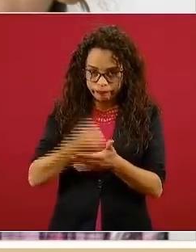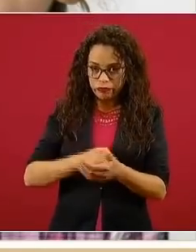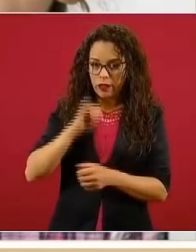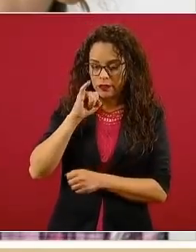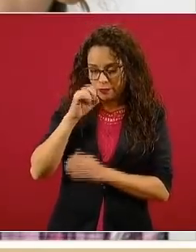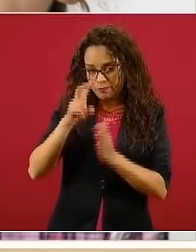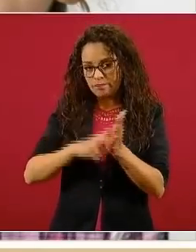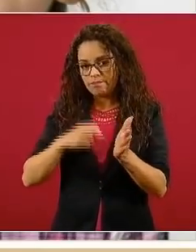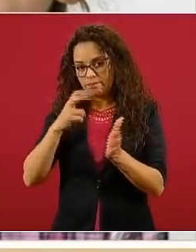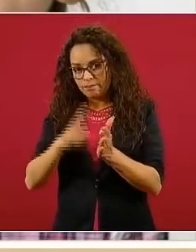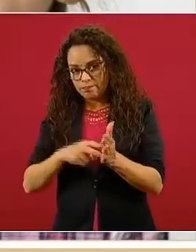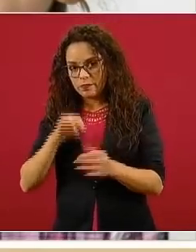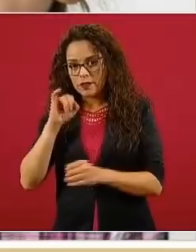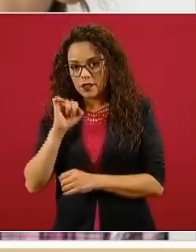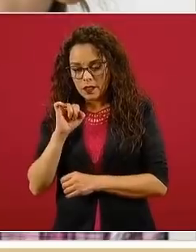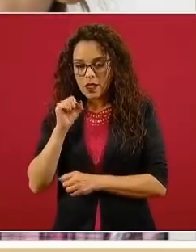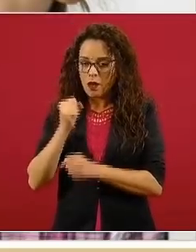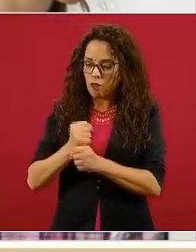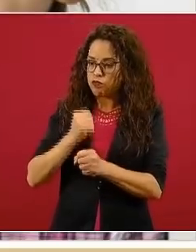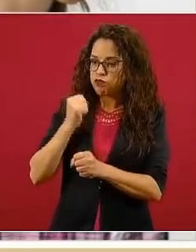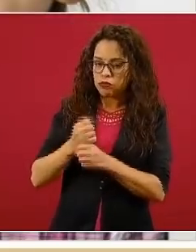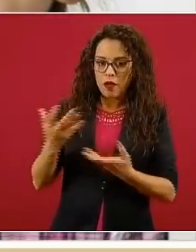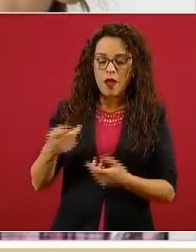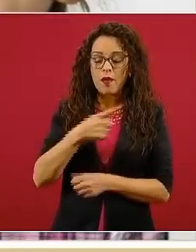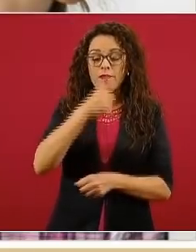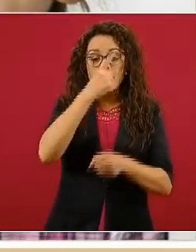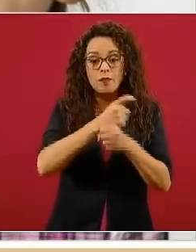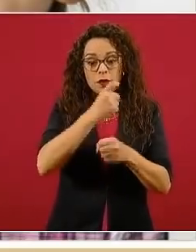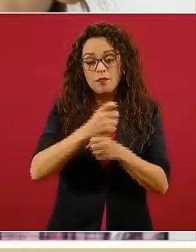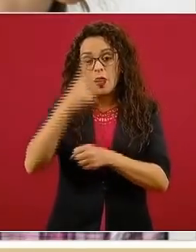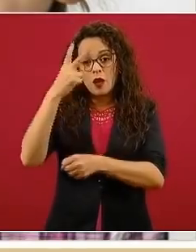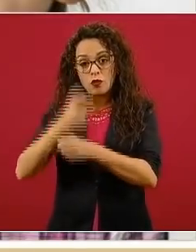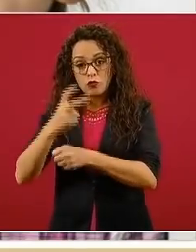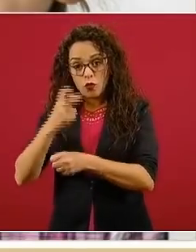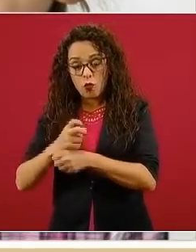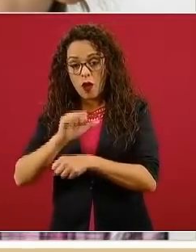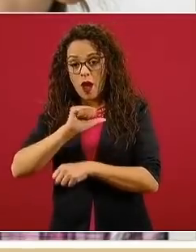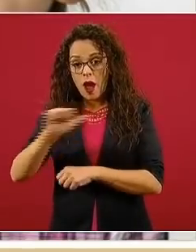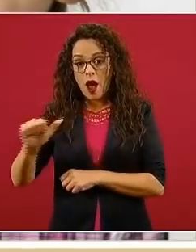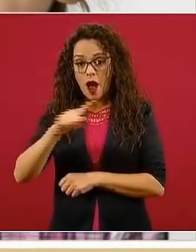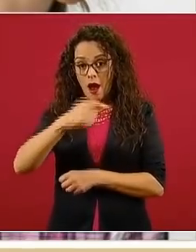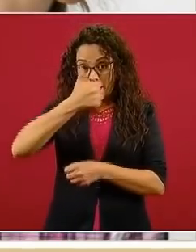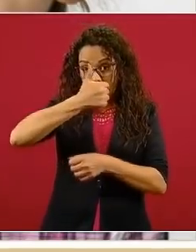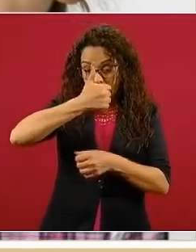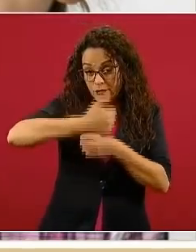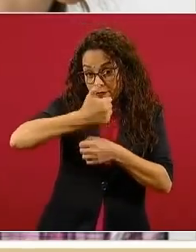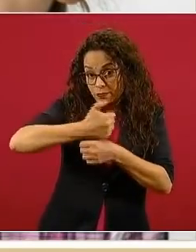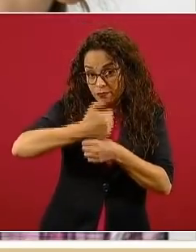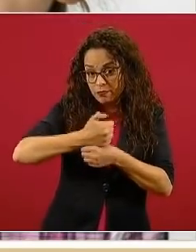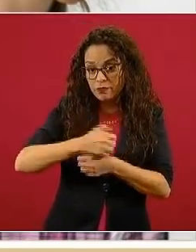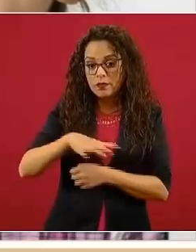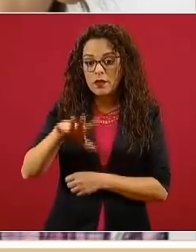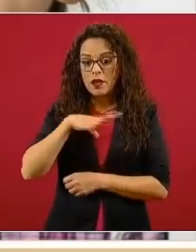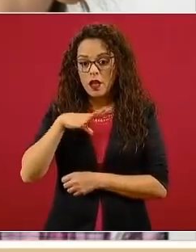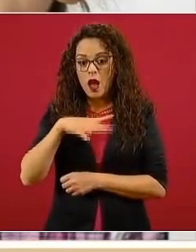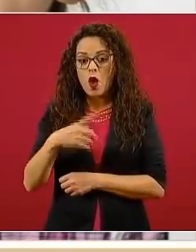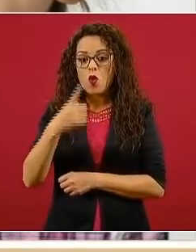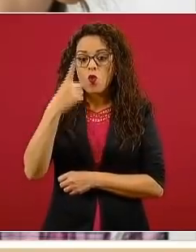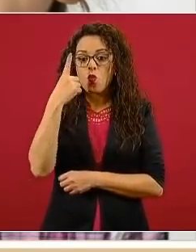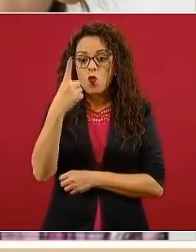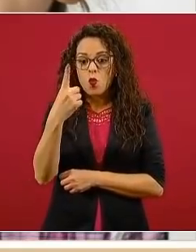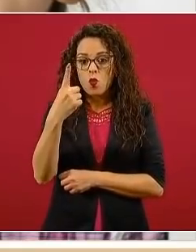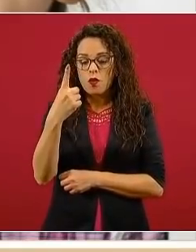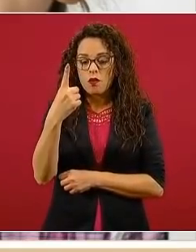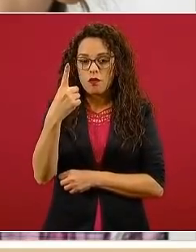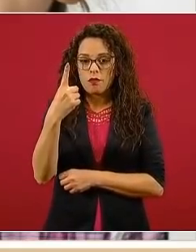repite. Entonces, primero y segundo de primaria van a tener un periodo lectivo a la semana. Esto quiere decir que